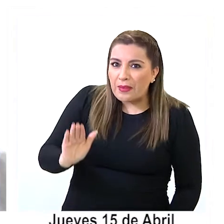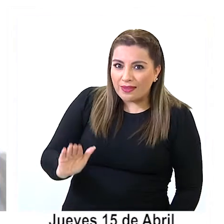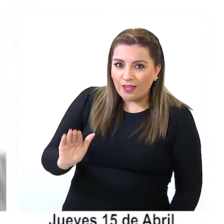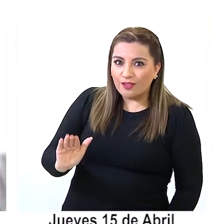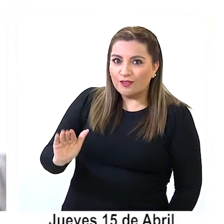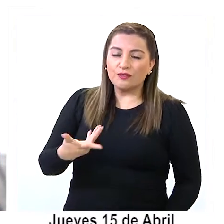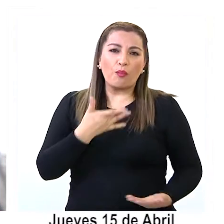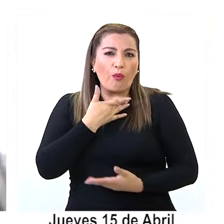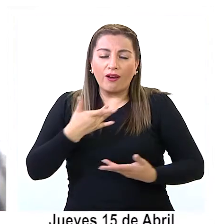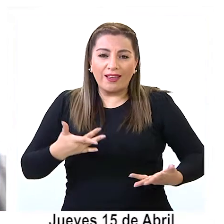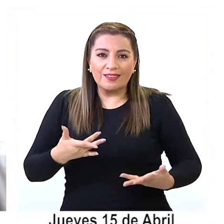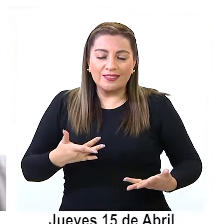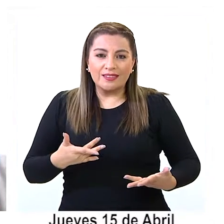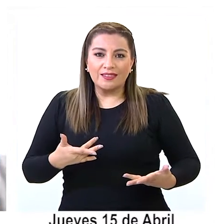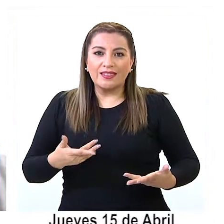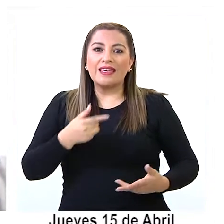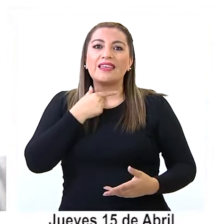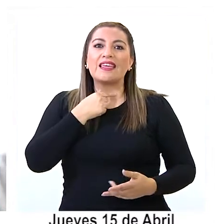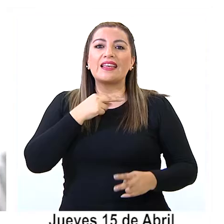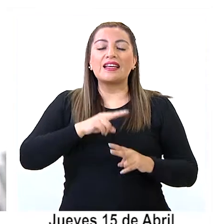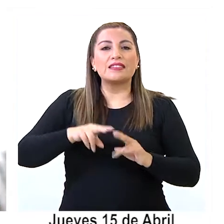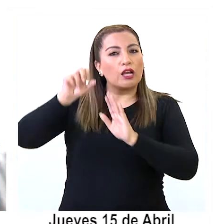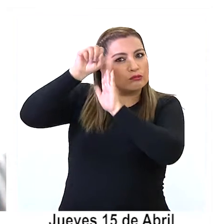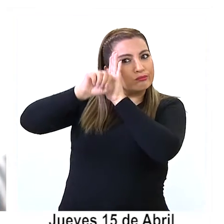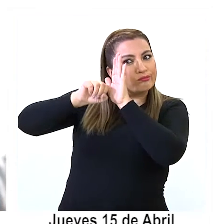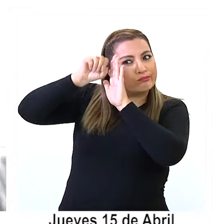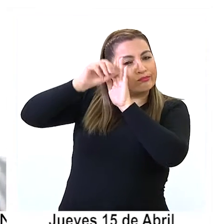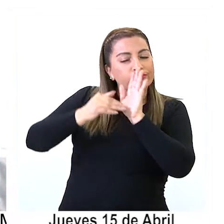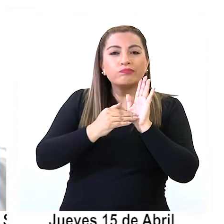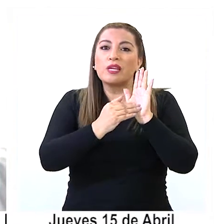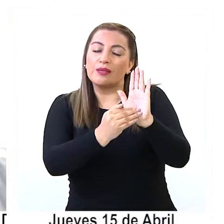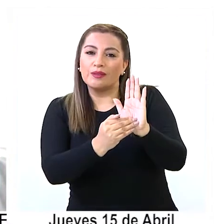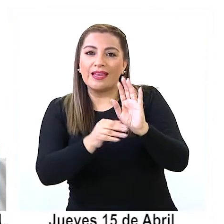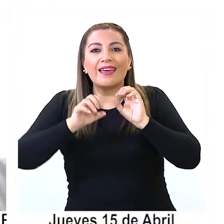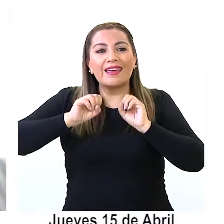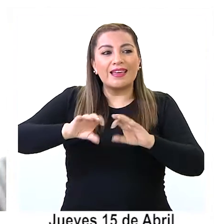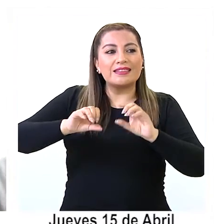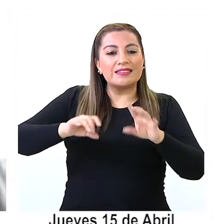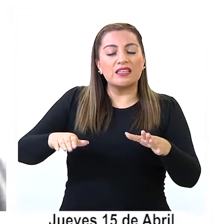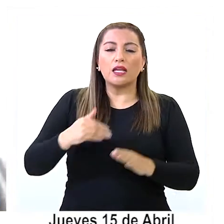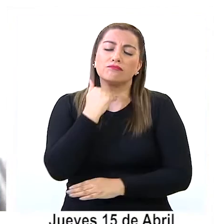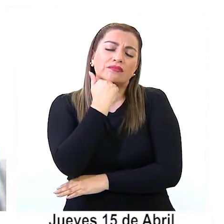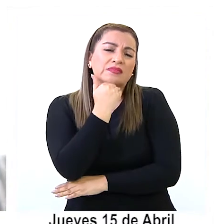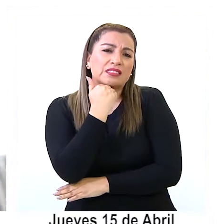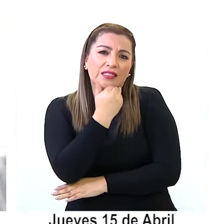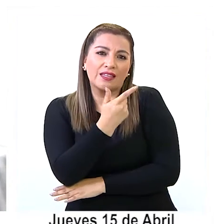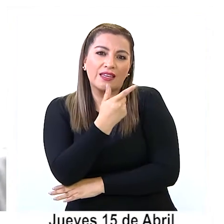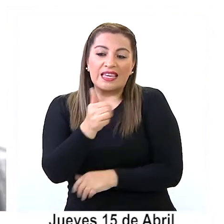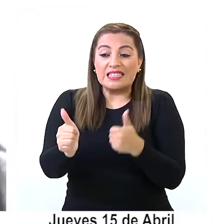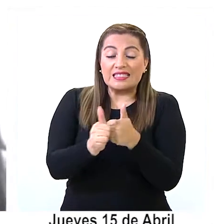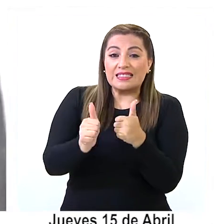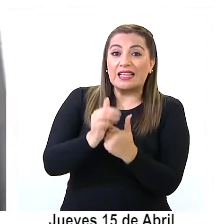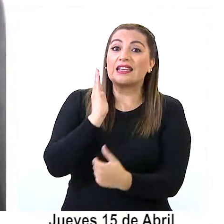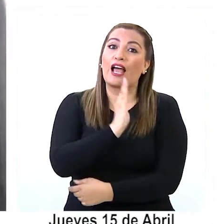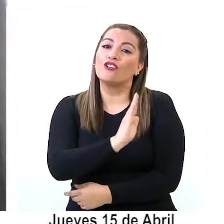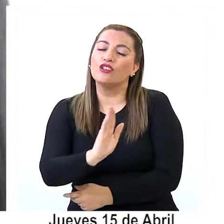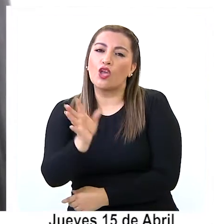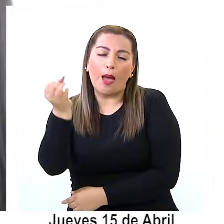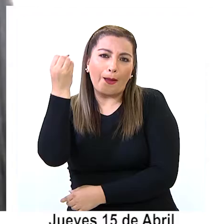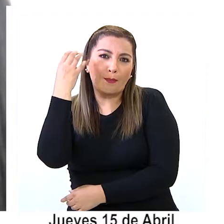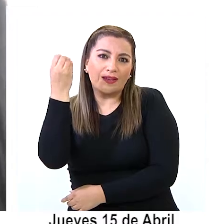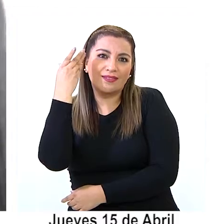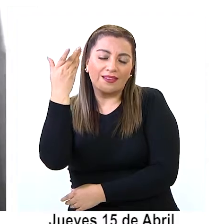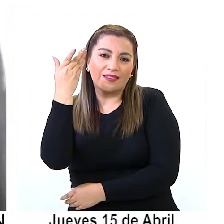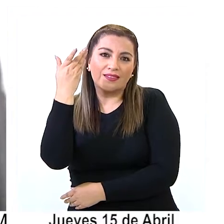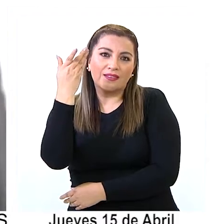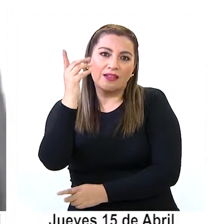porque se busca a través de estos capítulos a enseñar de una forma súper sencilla y cercana a ello en lo